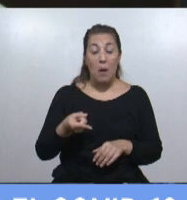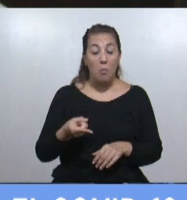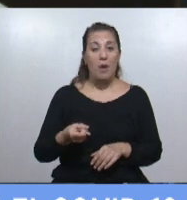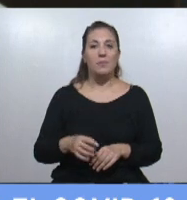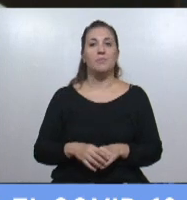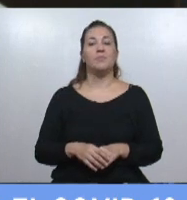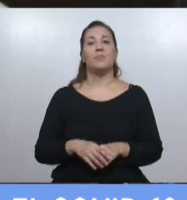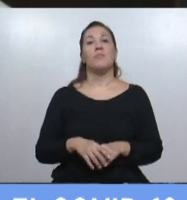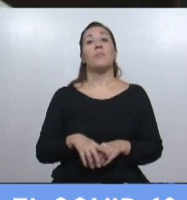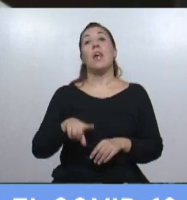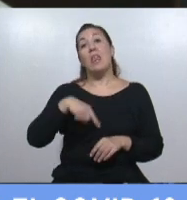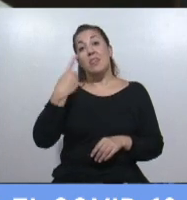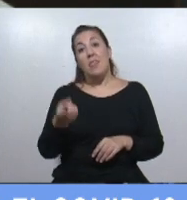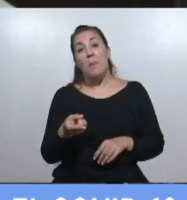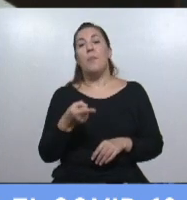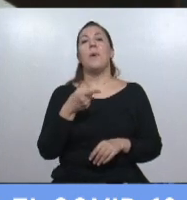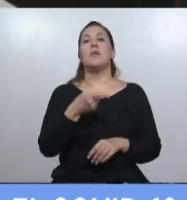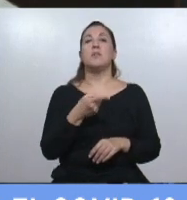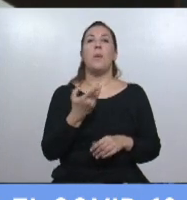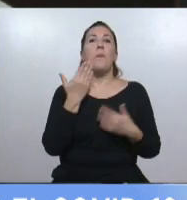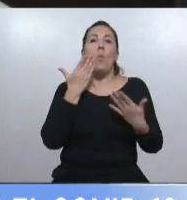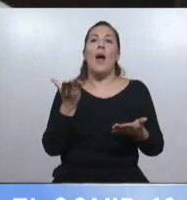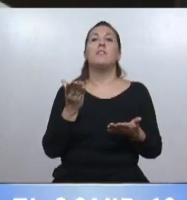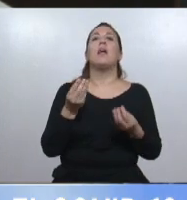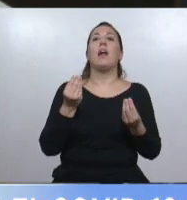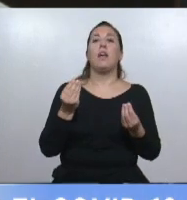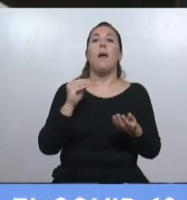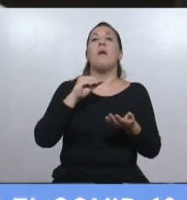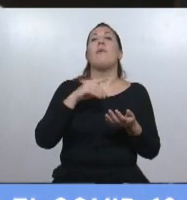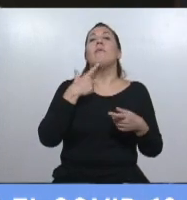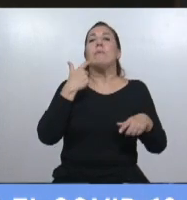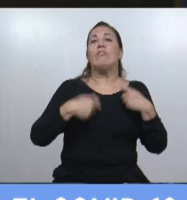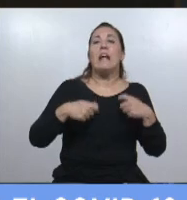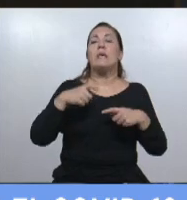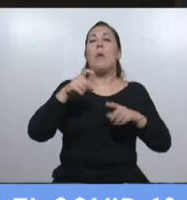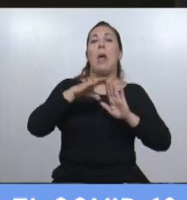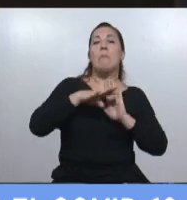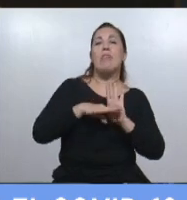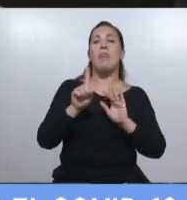Después empezó a diferenciarse con más flexibilización respecto a alguna de las medidas.